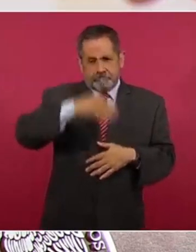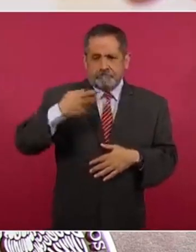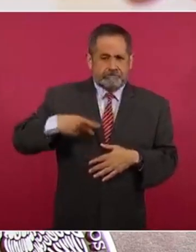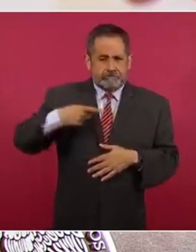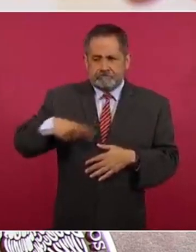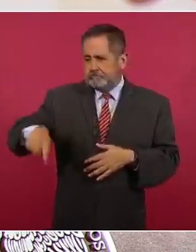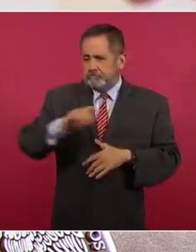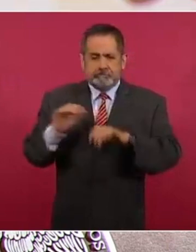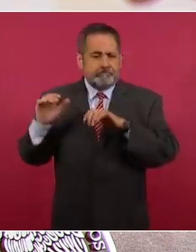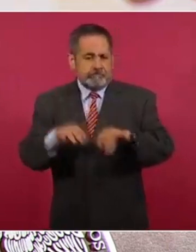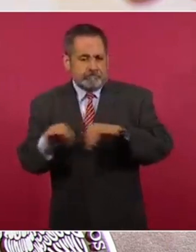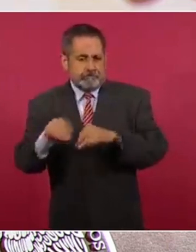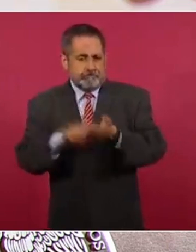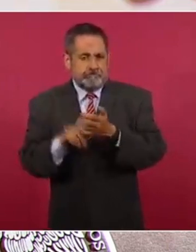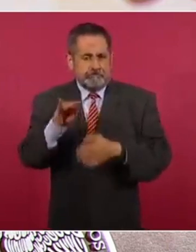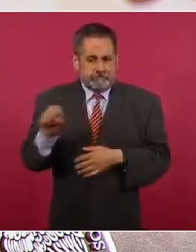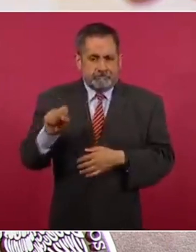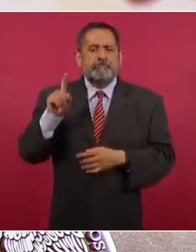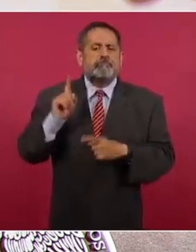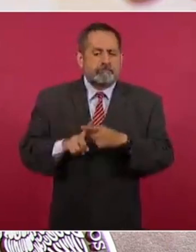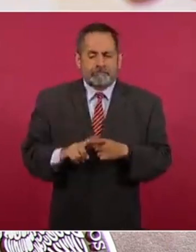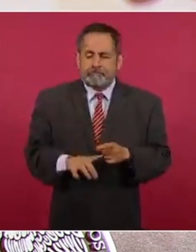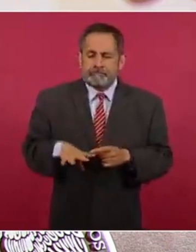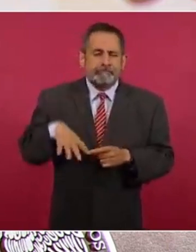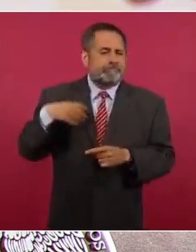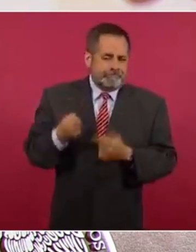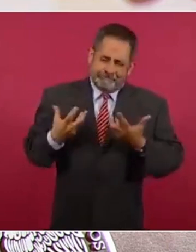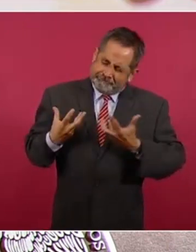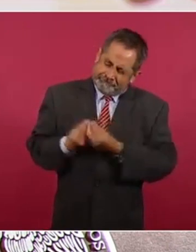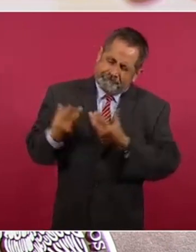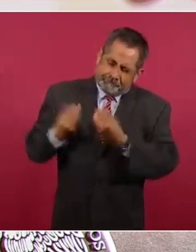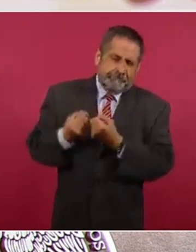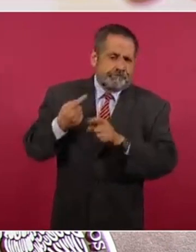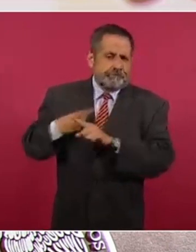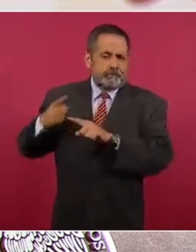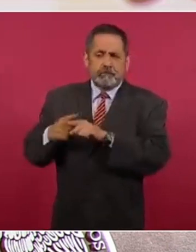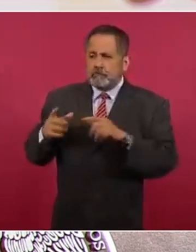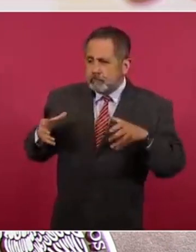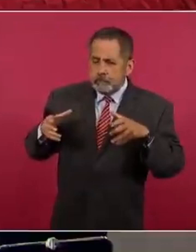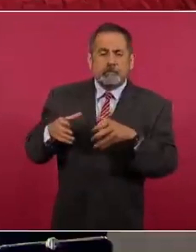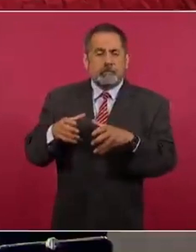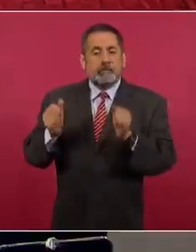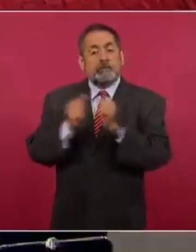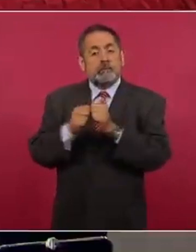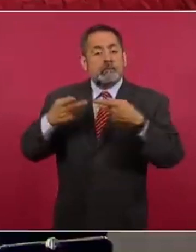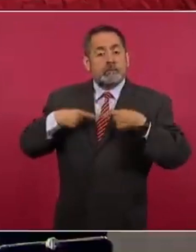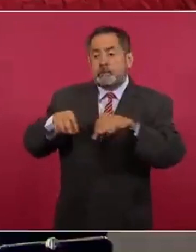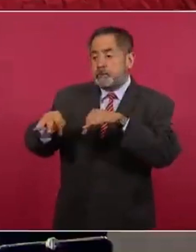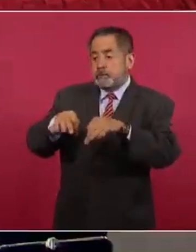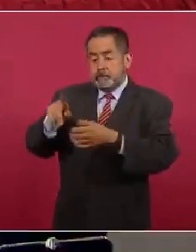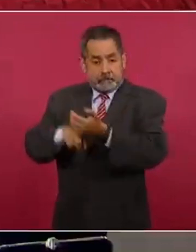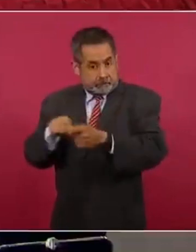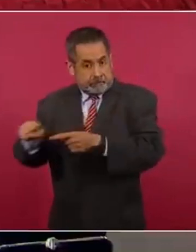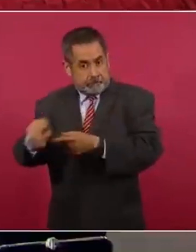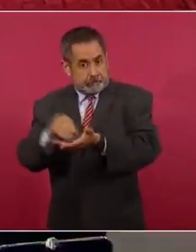trabajadores de salud, que este es un esfuerzo que se va a construir en conjunto de todas las instituciones, pero también con los trabajadores que actualmente